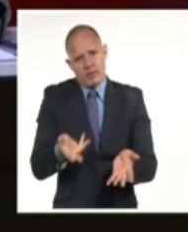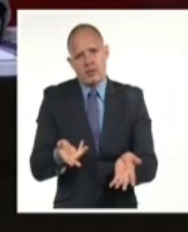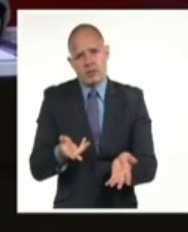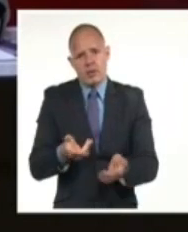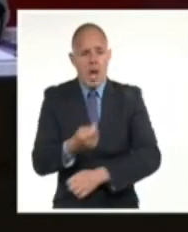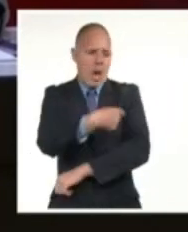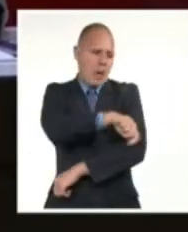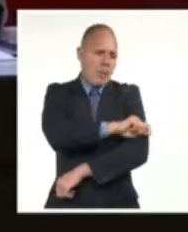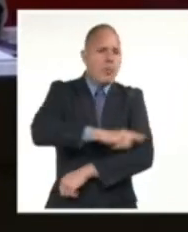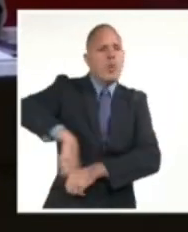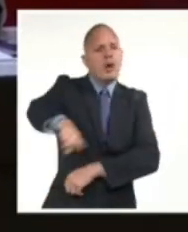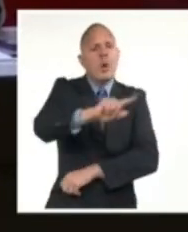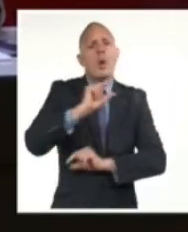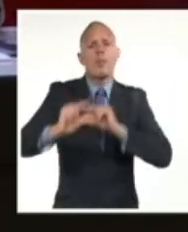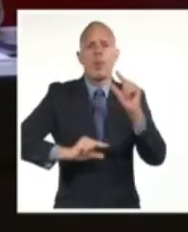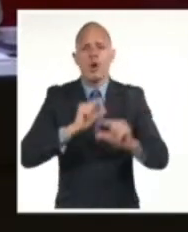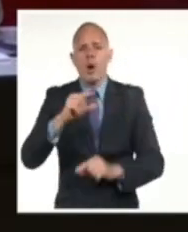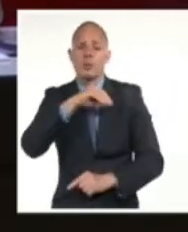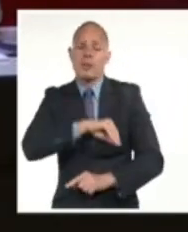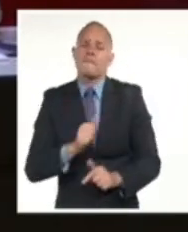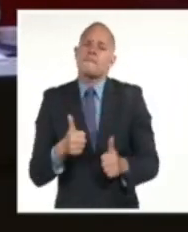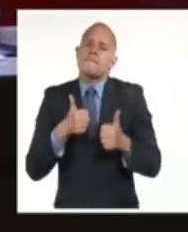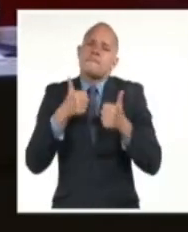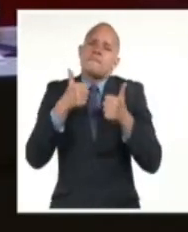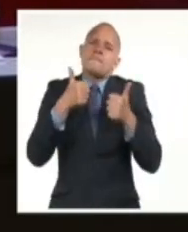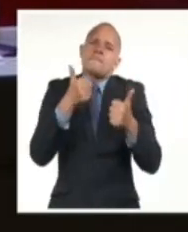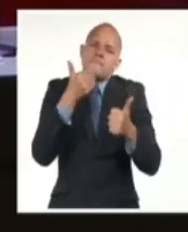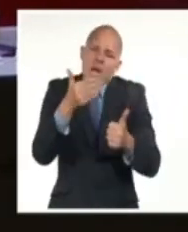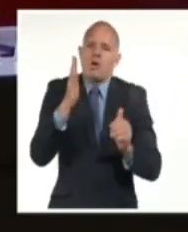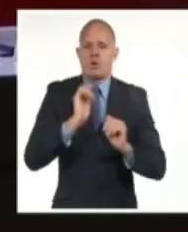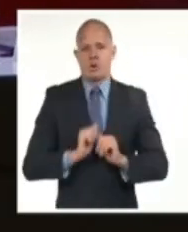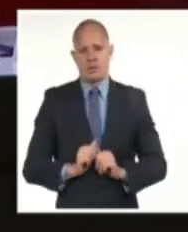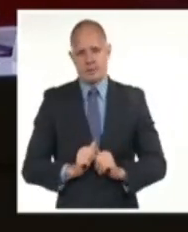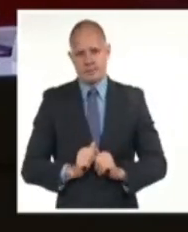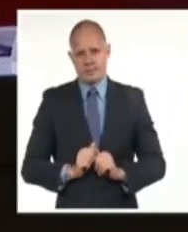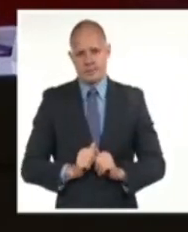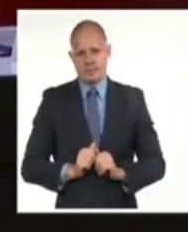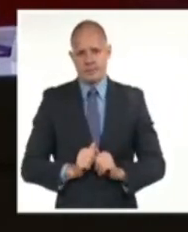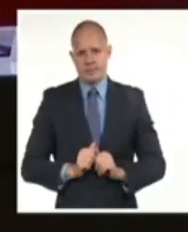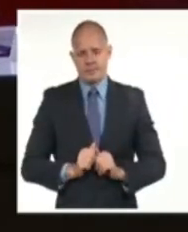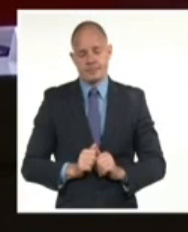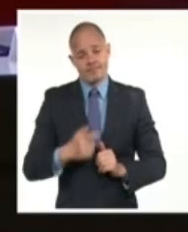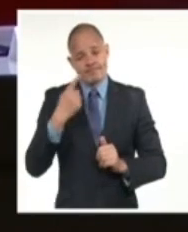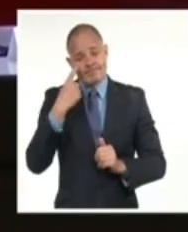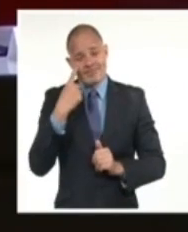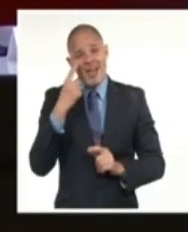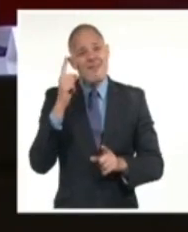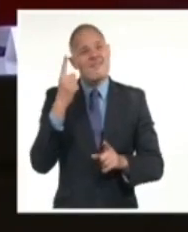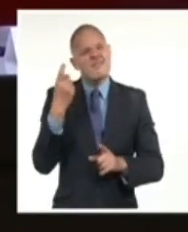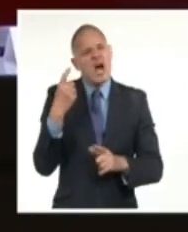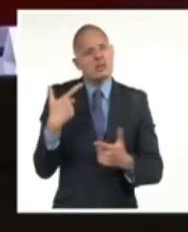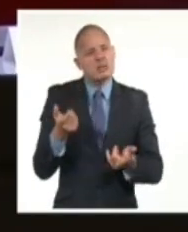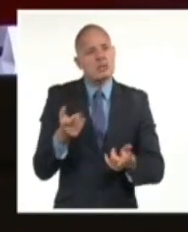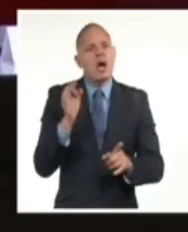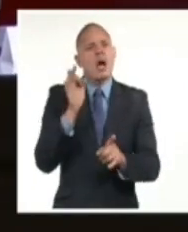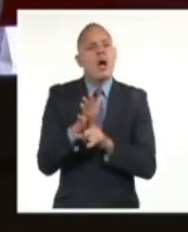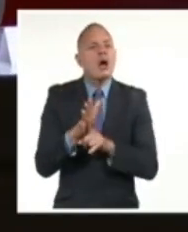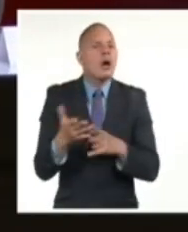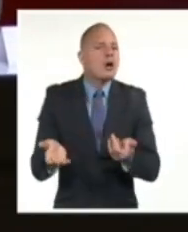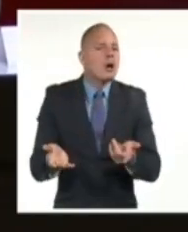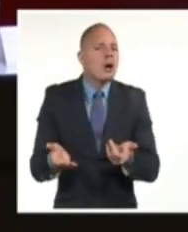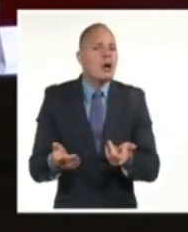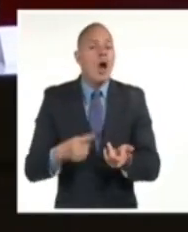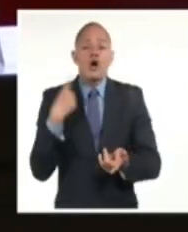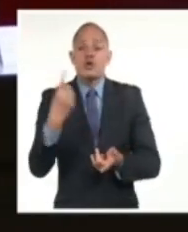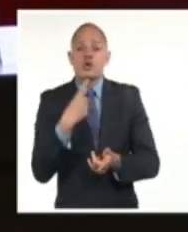va a ir sintiendo determinados cambios. Nosotros tenemos que partir del criterio que hay que dar